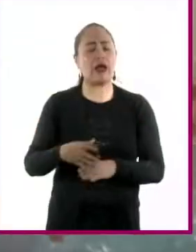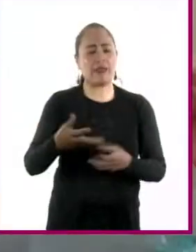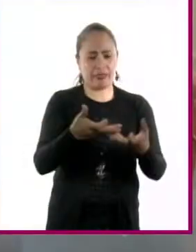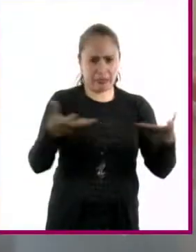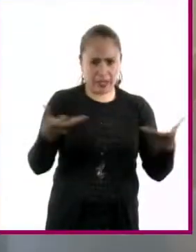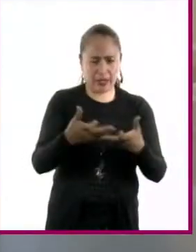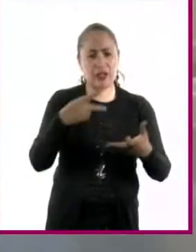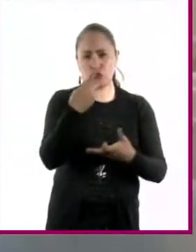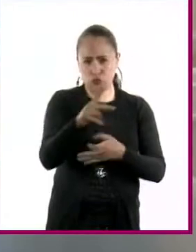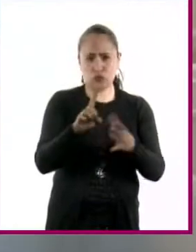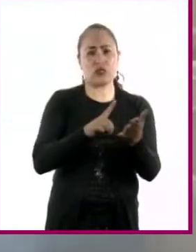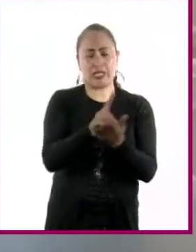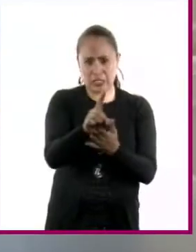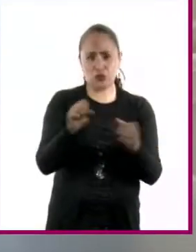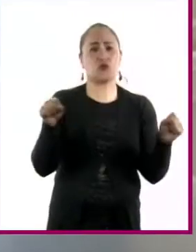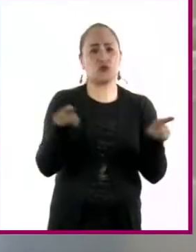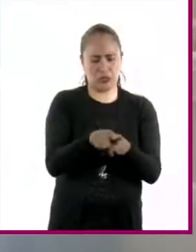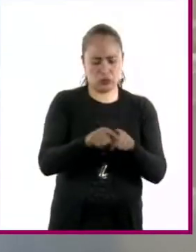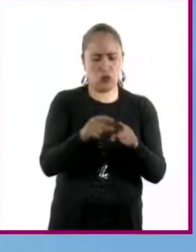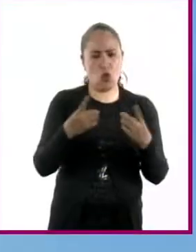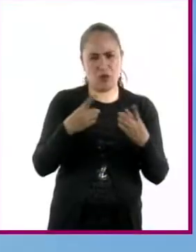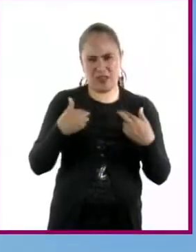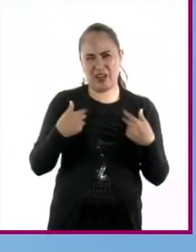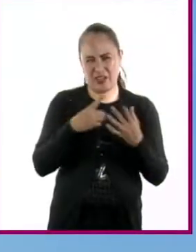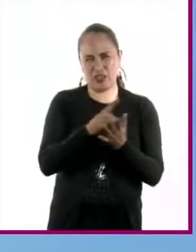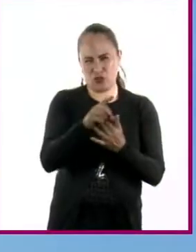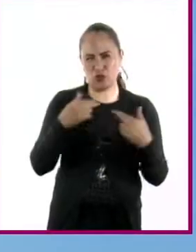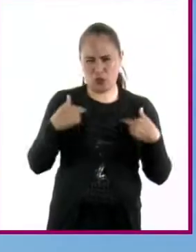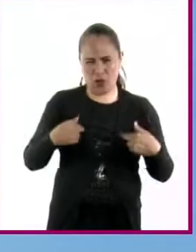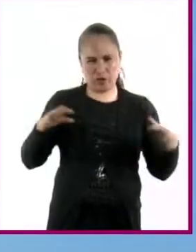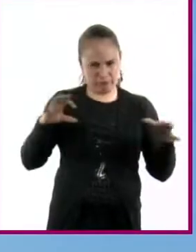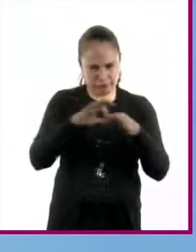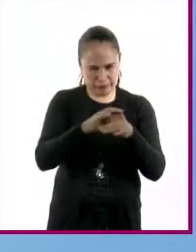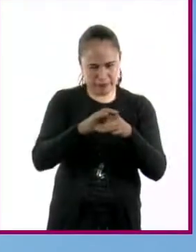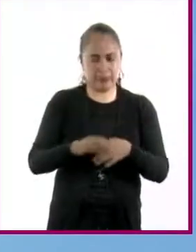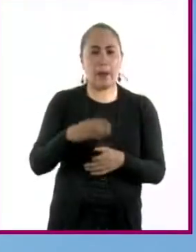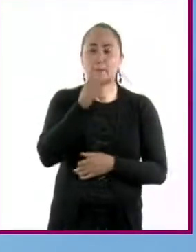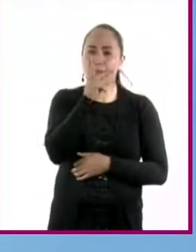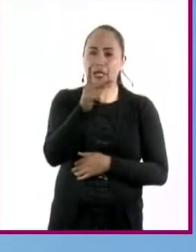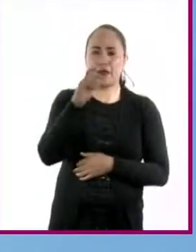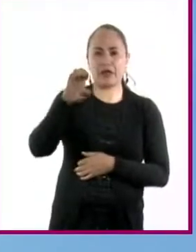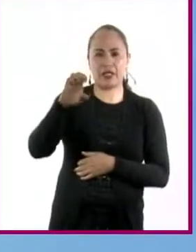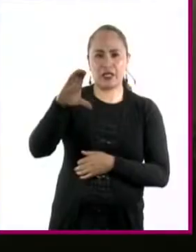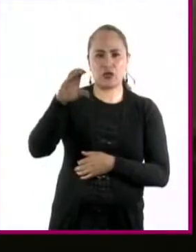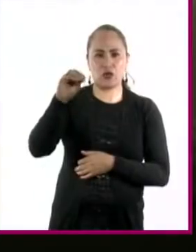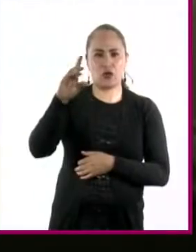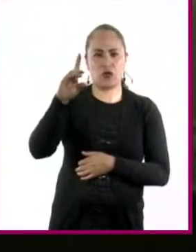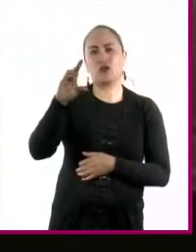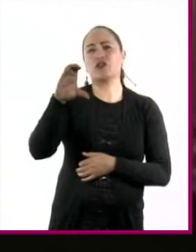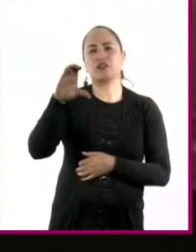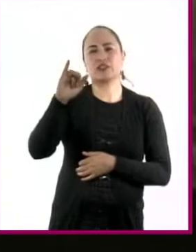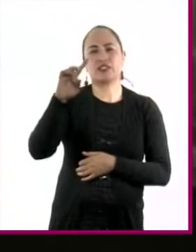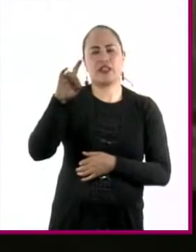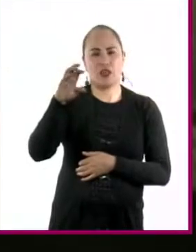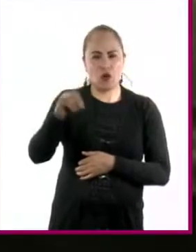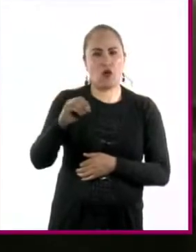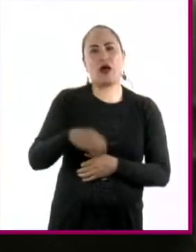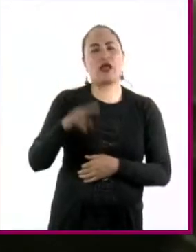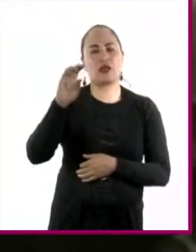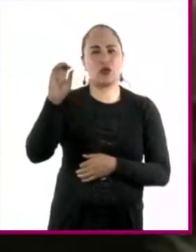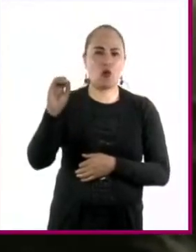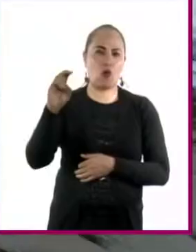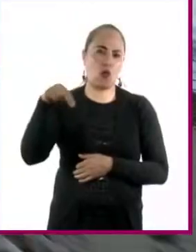van siempre junto a la defensa de los derechos humanos. La palabra ecocidio se usó por primera vez en la ONU, tras la guerra de Vietnam, en